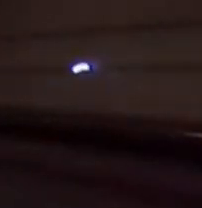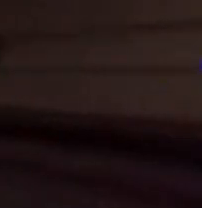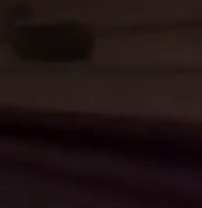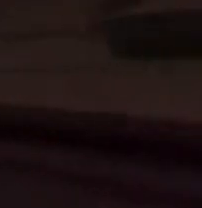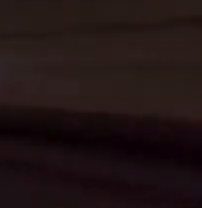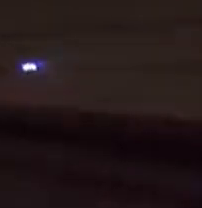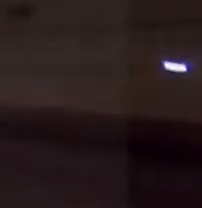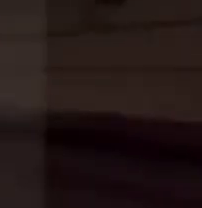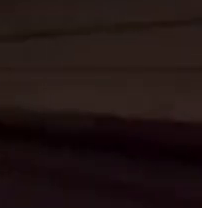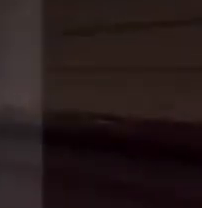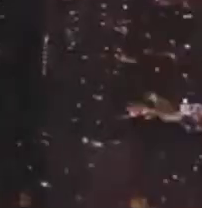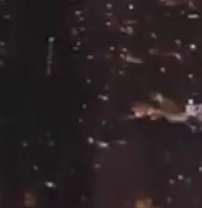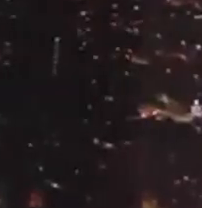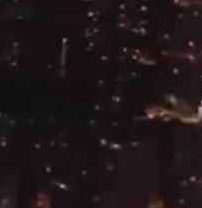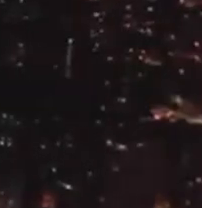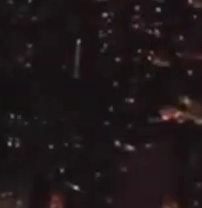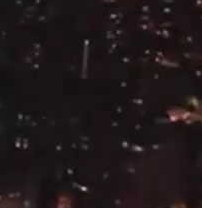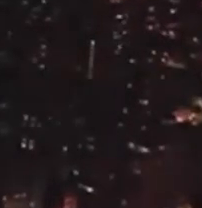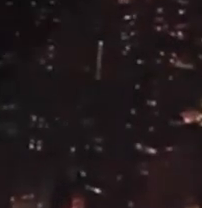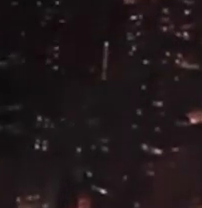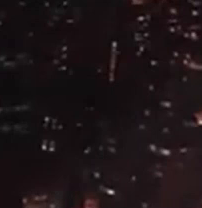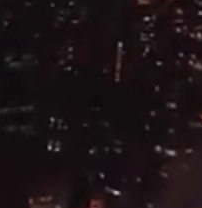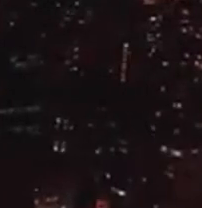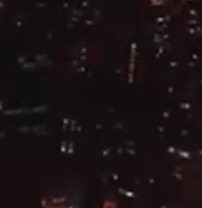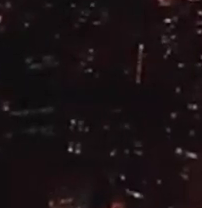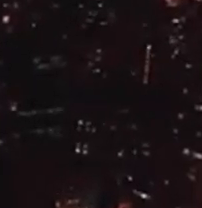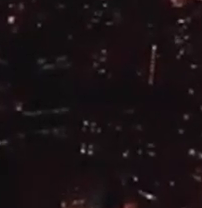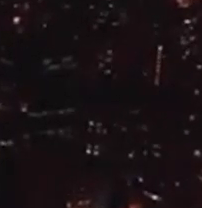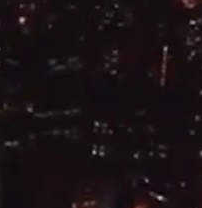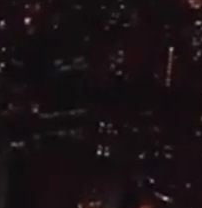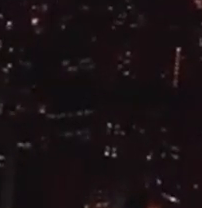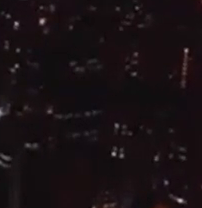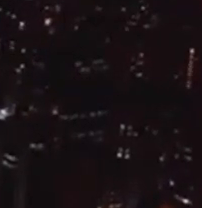RTVC Noticias, emisión fin de semana.